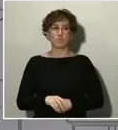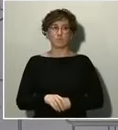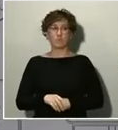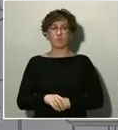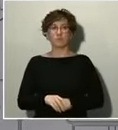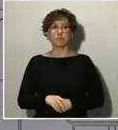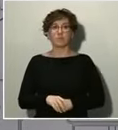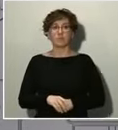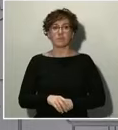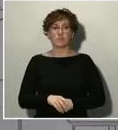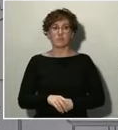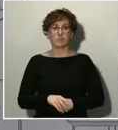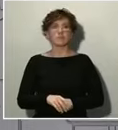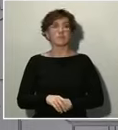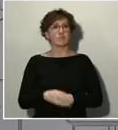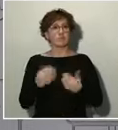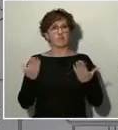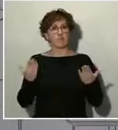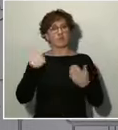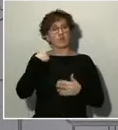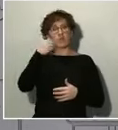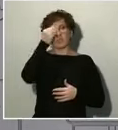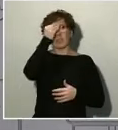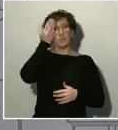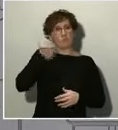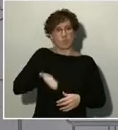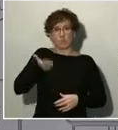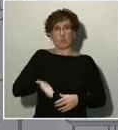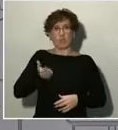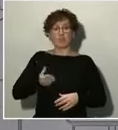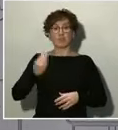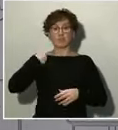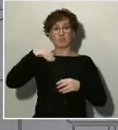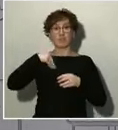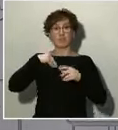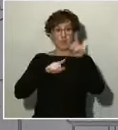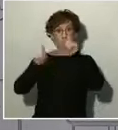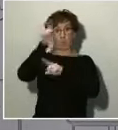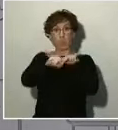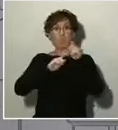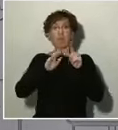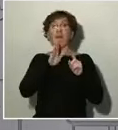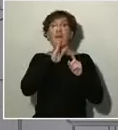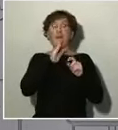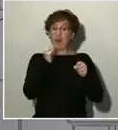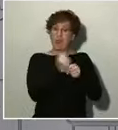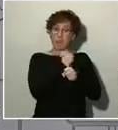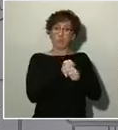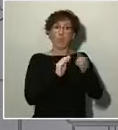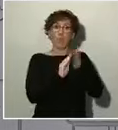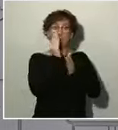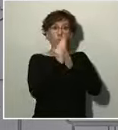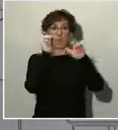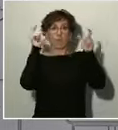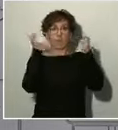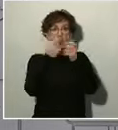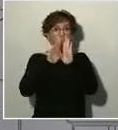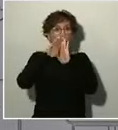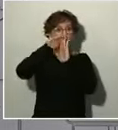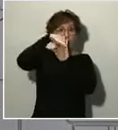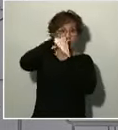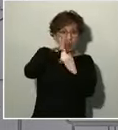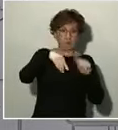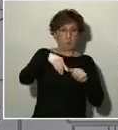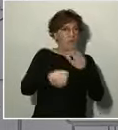y me parece muy importante, tenemos que frenar esa curva, en este caso descendente del empleo y la producción. También debemos actuar unidos,